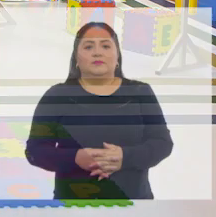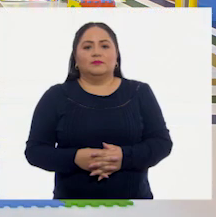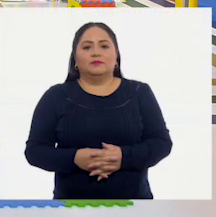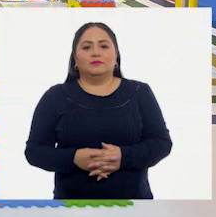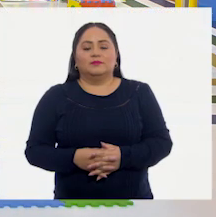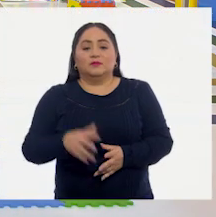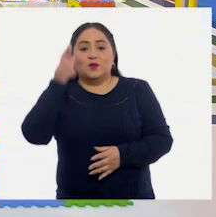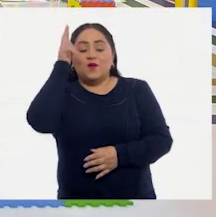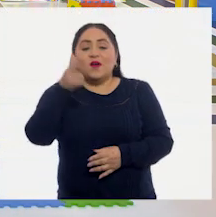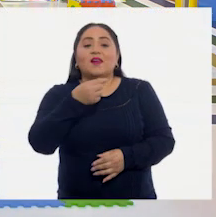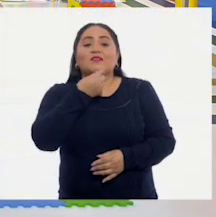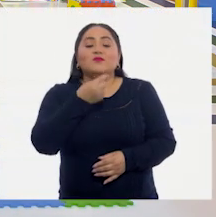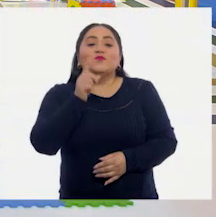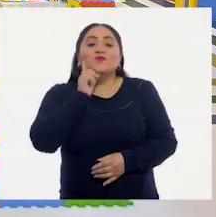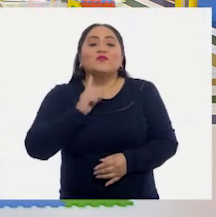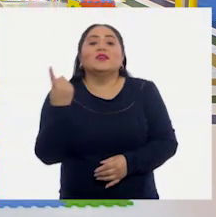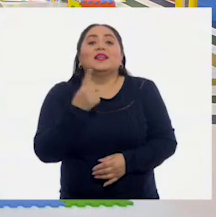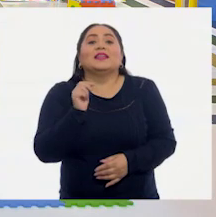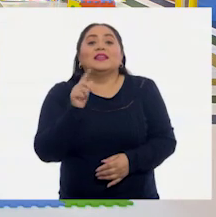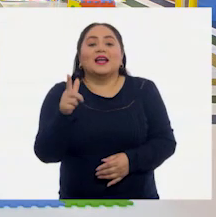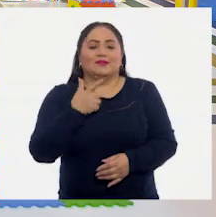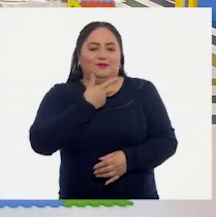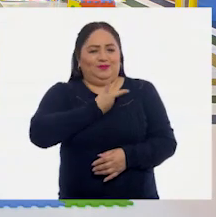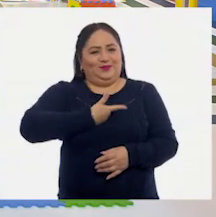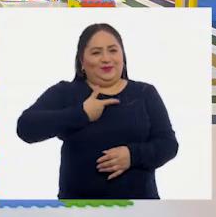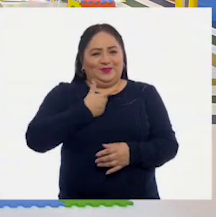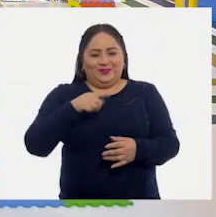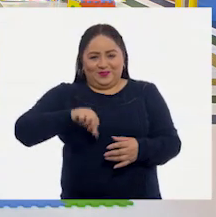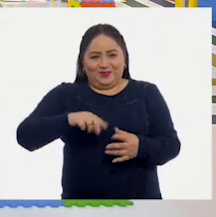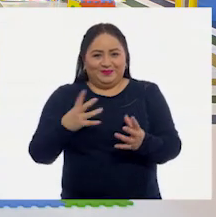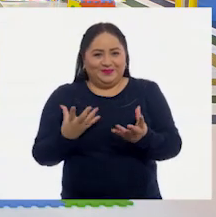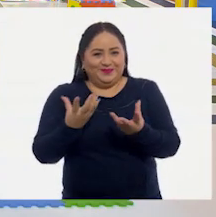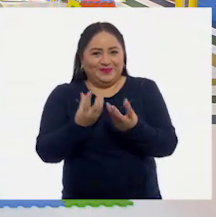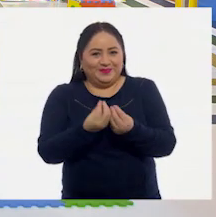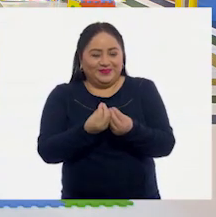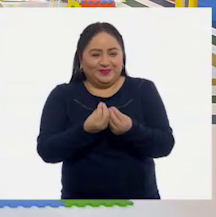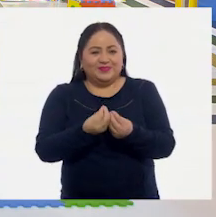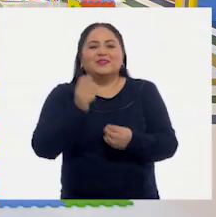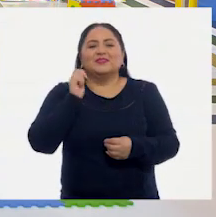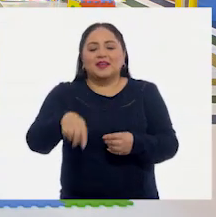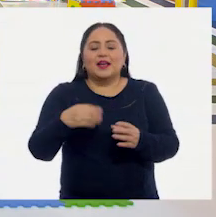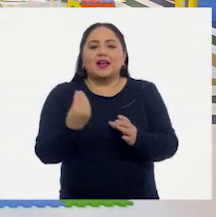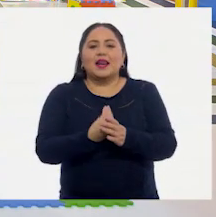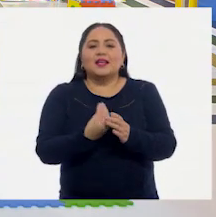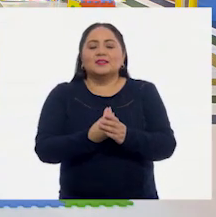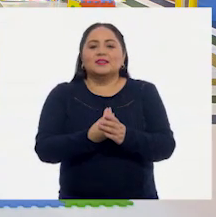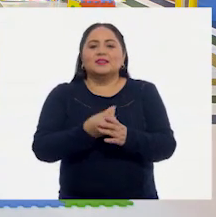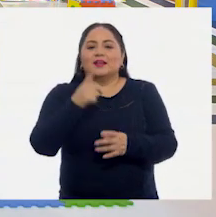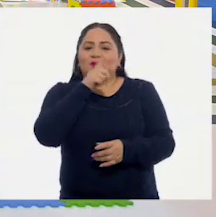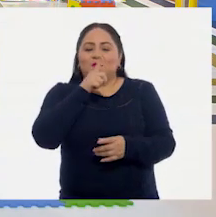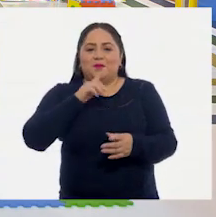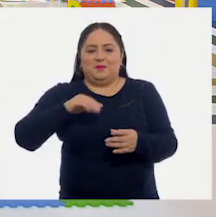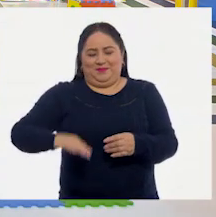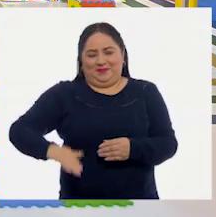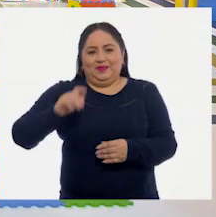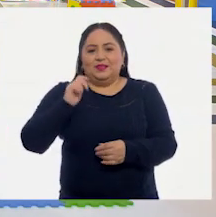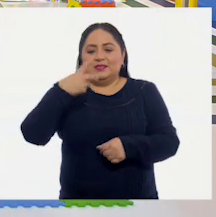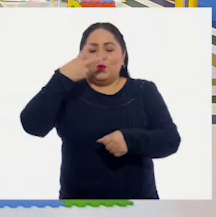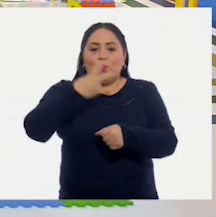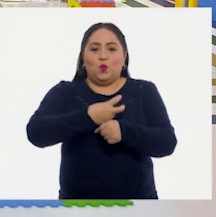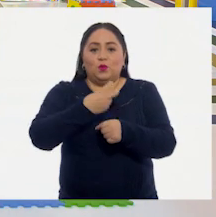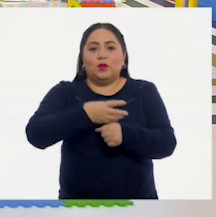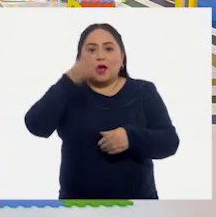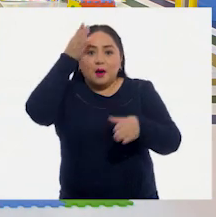¡Hola, niñas y niños! ¿Qué tal? Es un gusto poder estar aquí con ustedes en nuestra clase de Lengua Materna Segundo Grado,